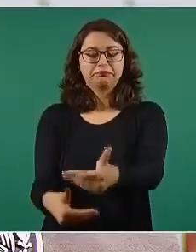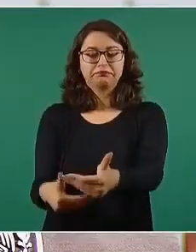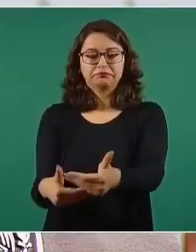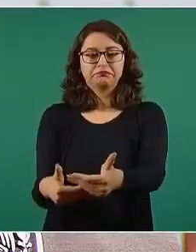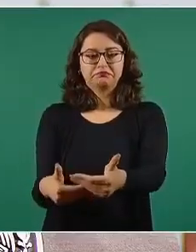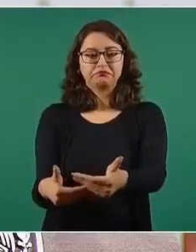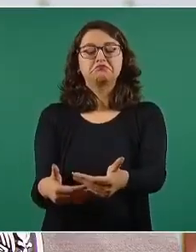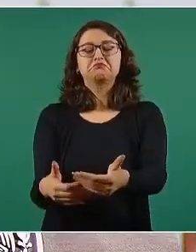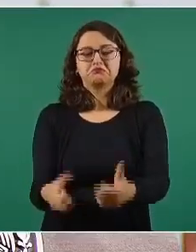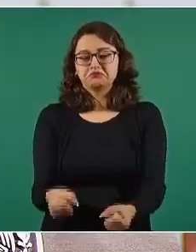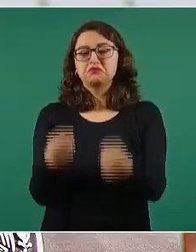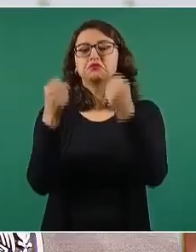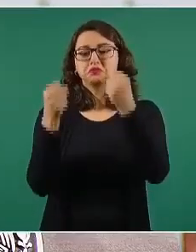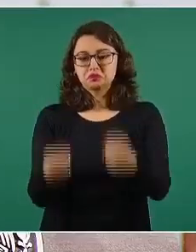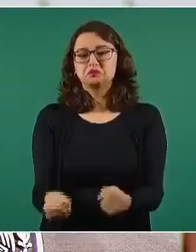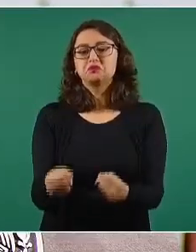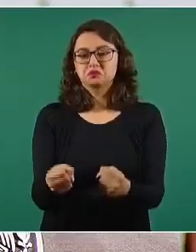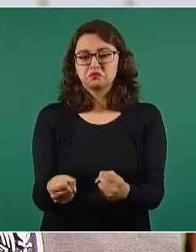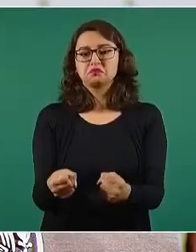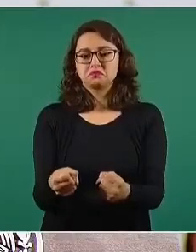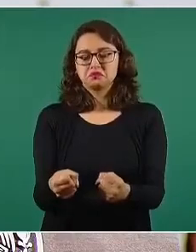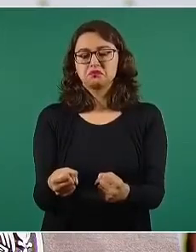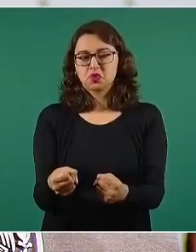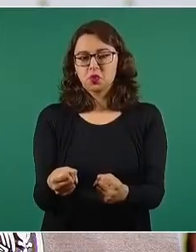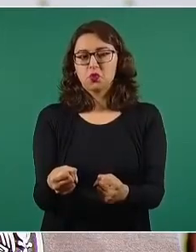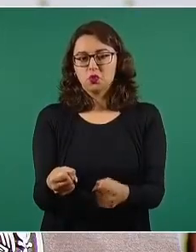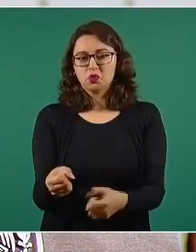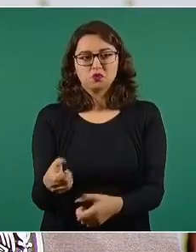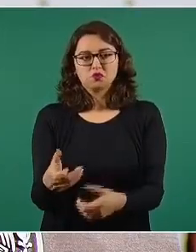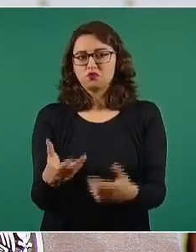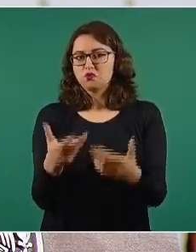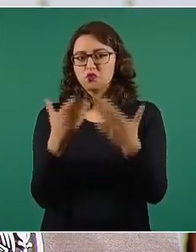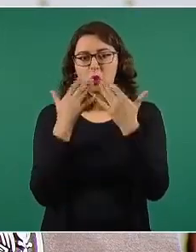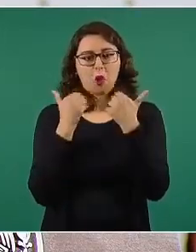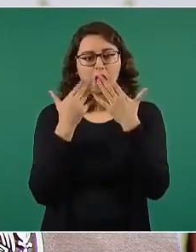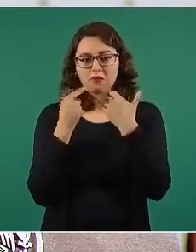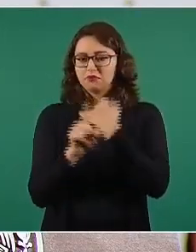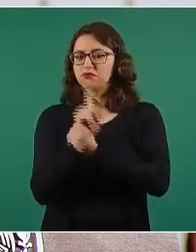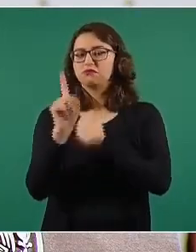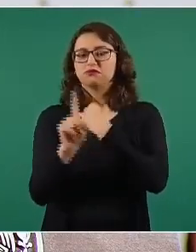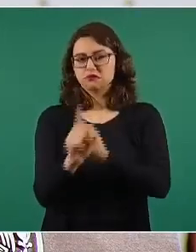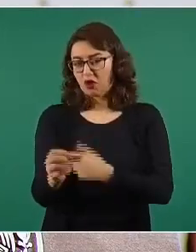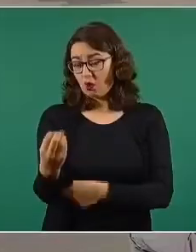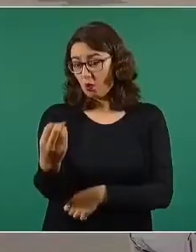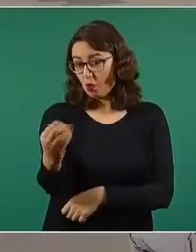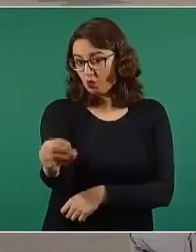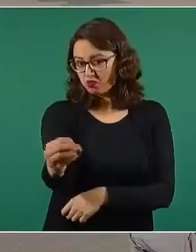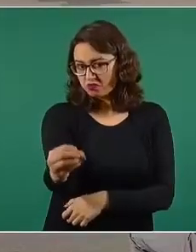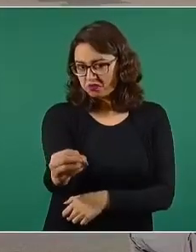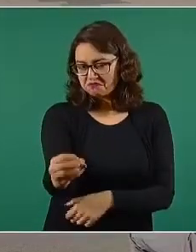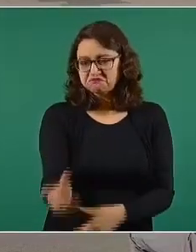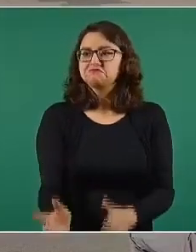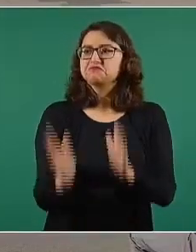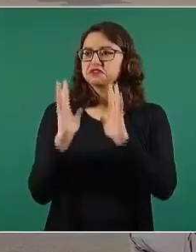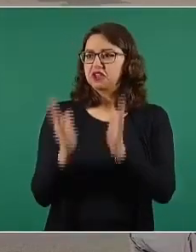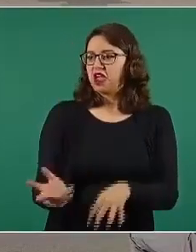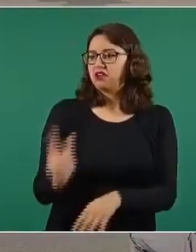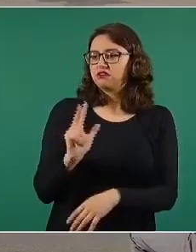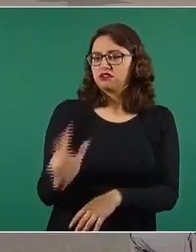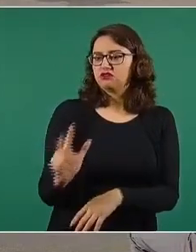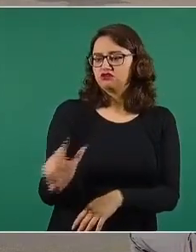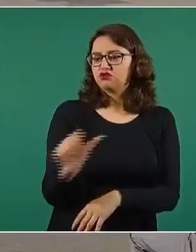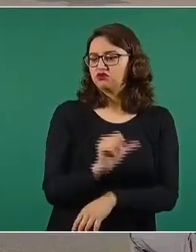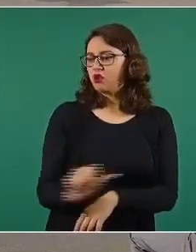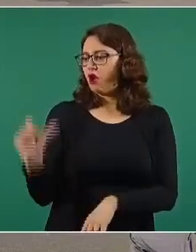podríamos, podríamos, sin mayor problema, cumplir con el compromiso de vacunar a todos,